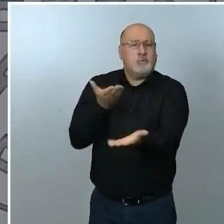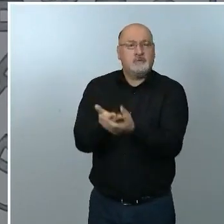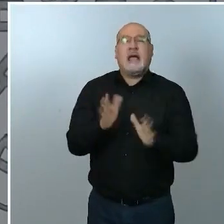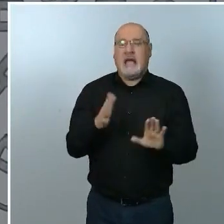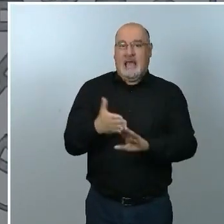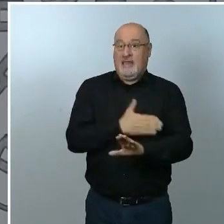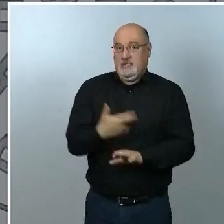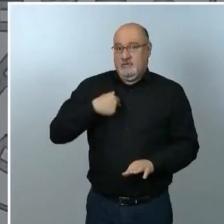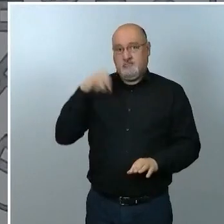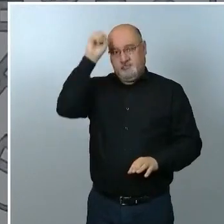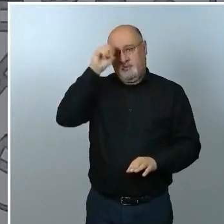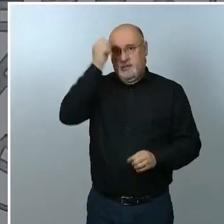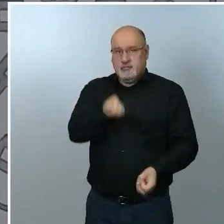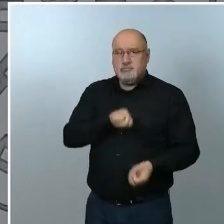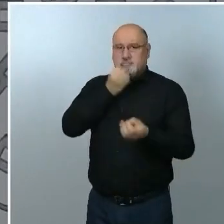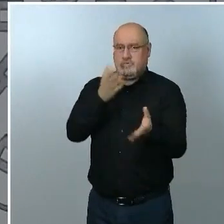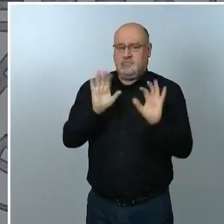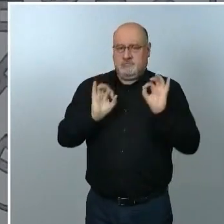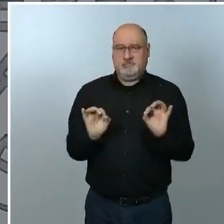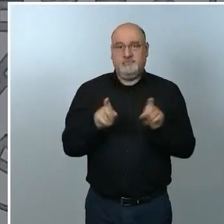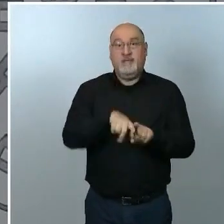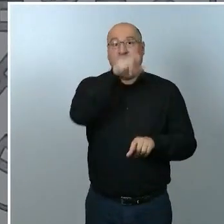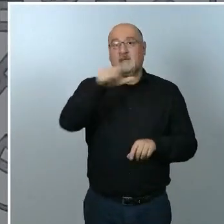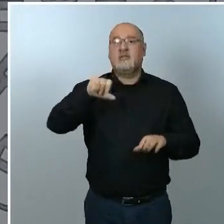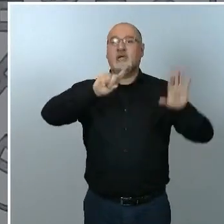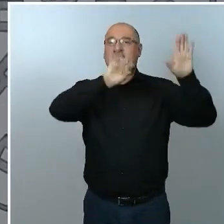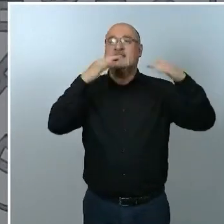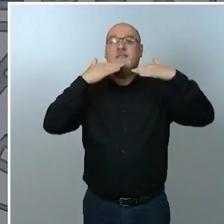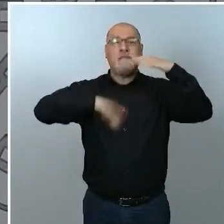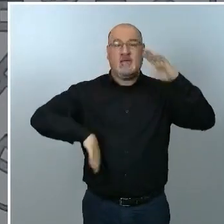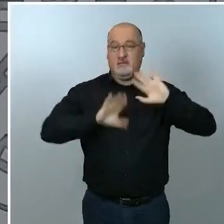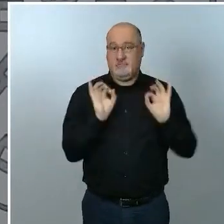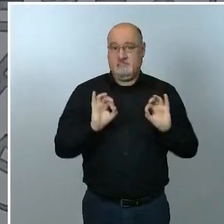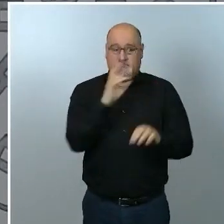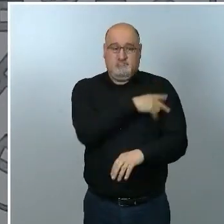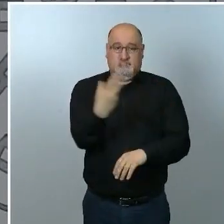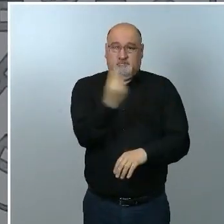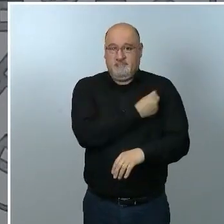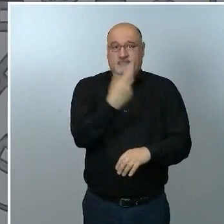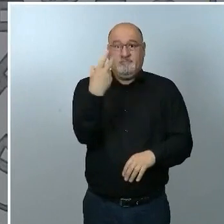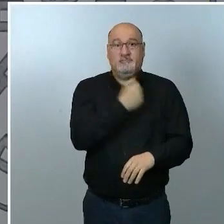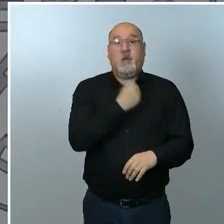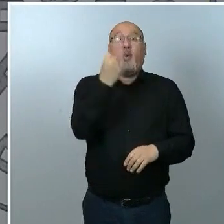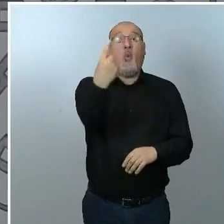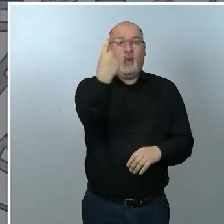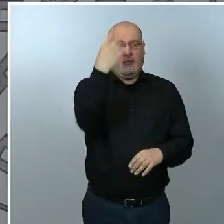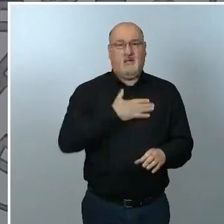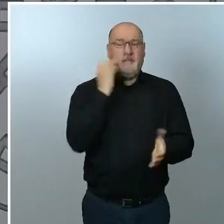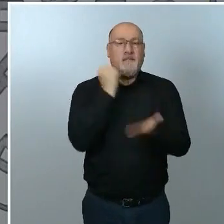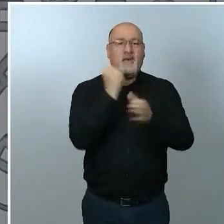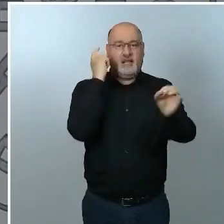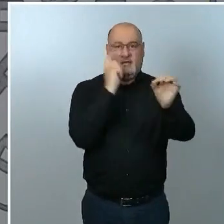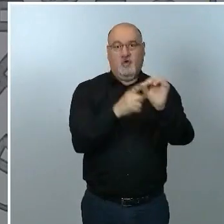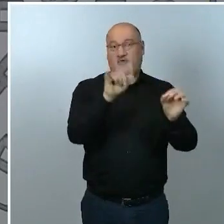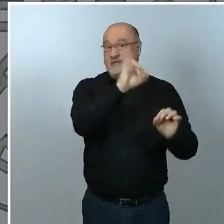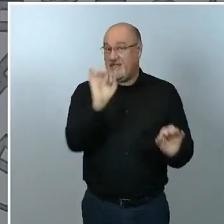Primero, que las personas que tengan menos de 60 años y hayan recibido una primera pauta, una primera dosis de la vacuna de AstraZeneca,